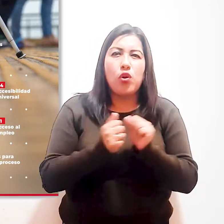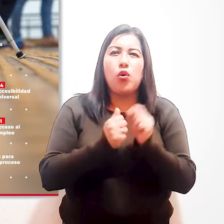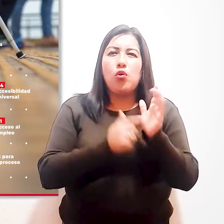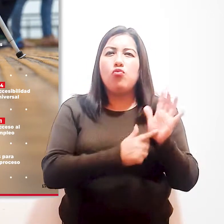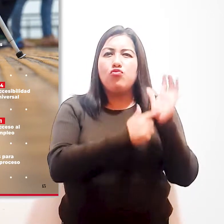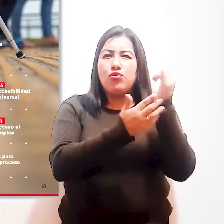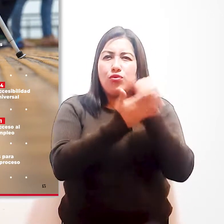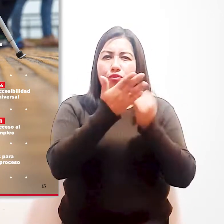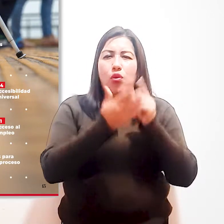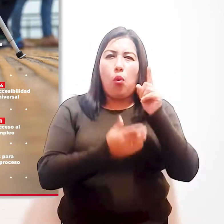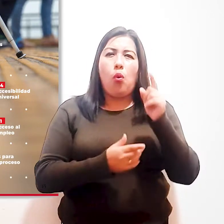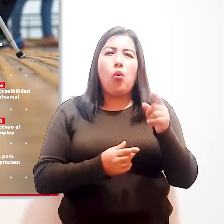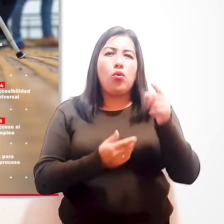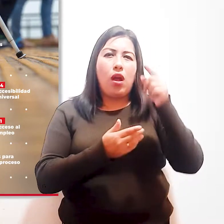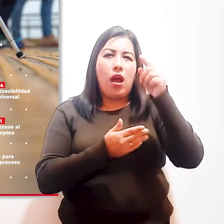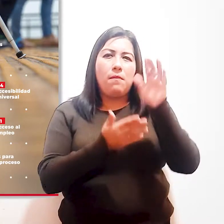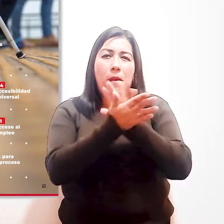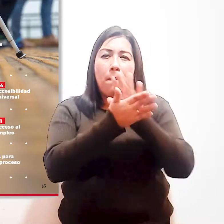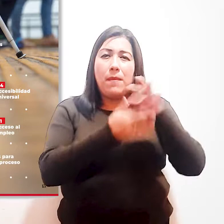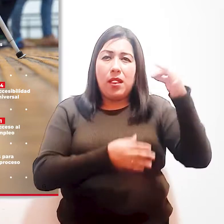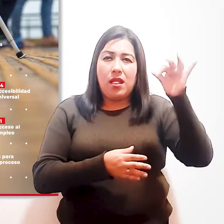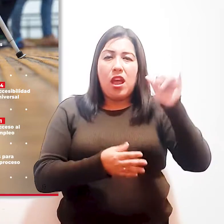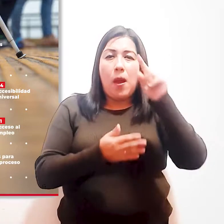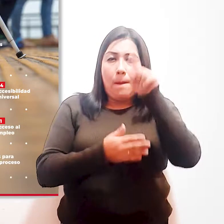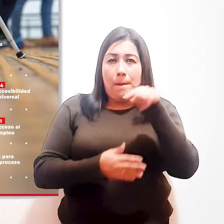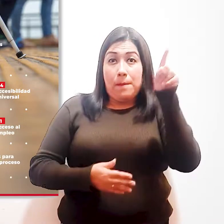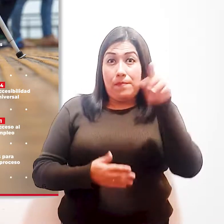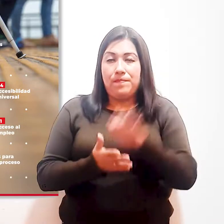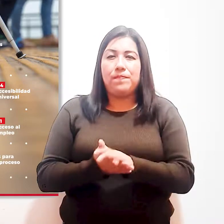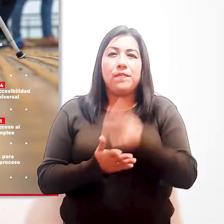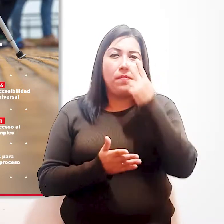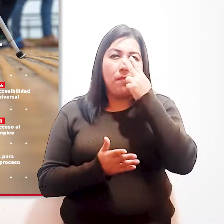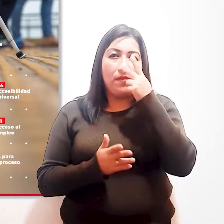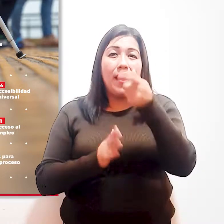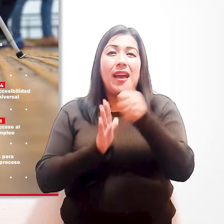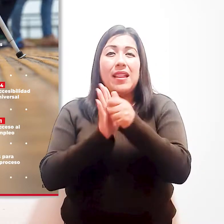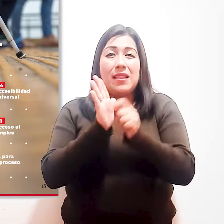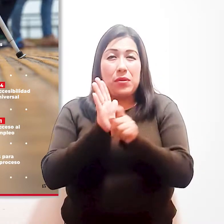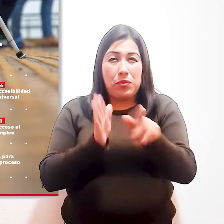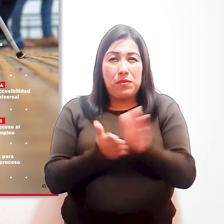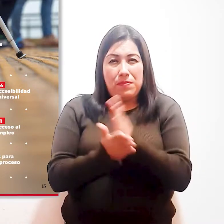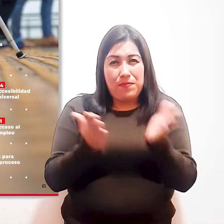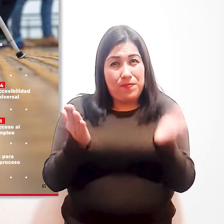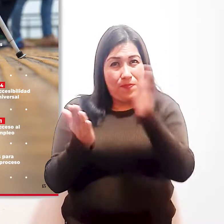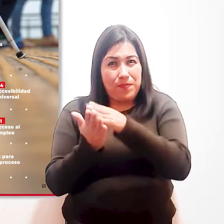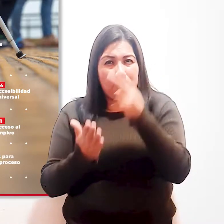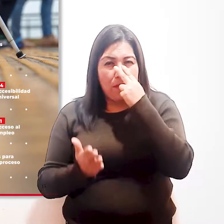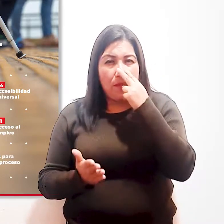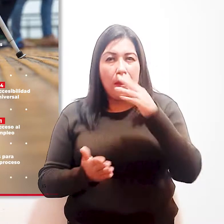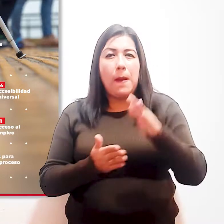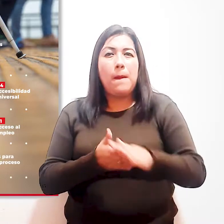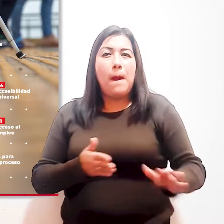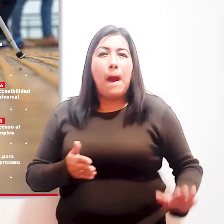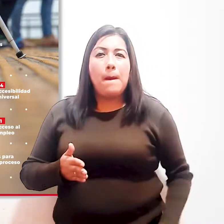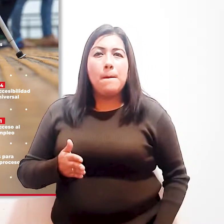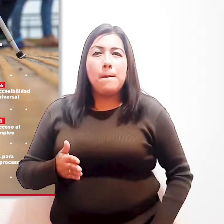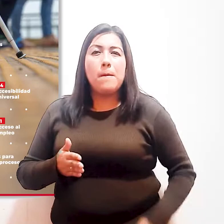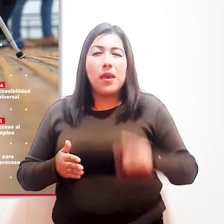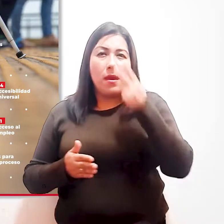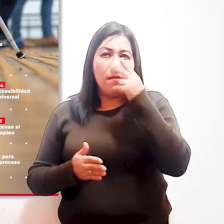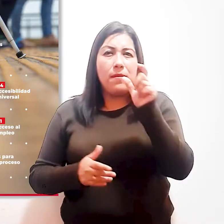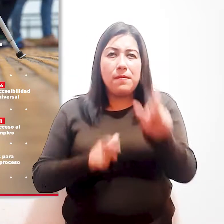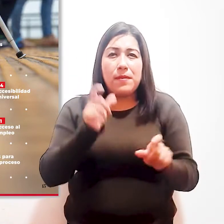ícono de una hoja y un visto bueno. En el artículo también se muestra una imagen en la cual es la pierna de una persona con